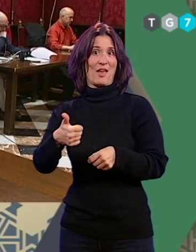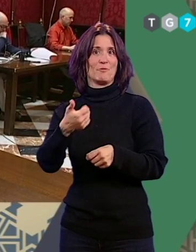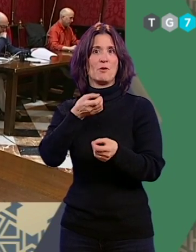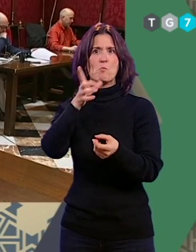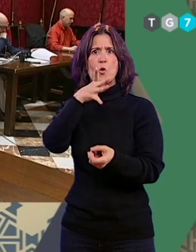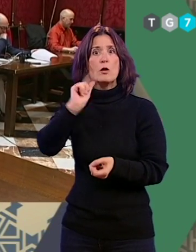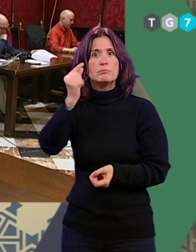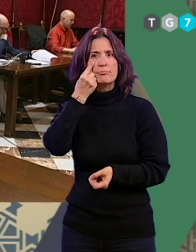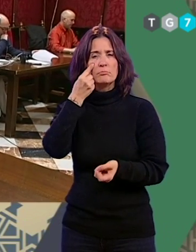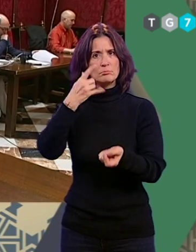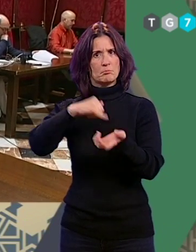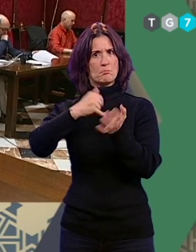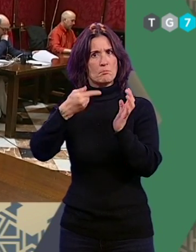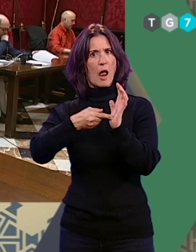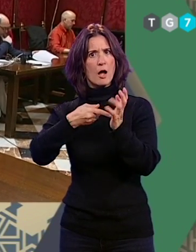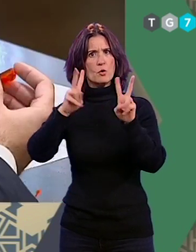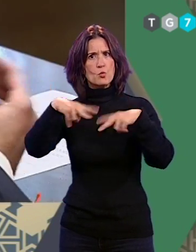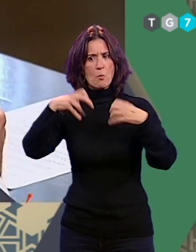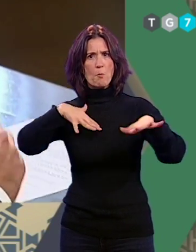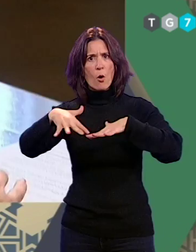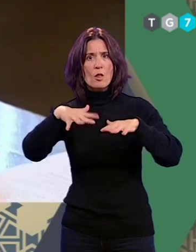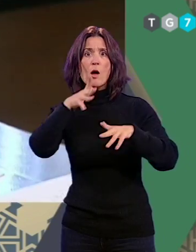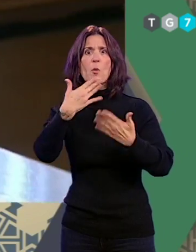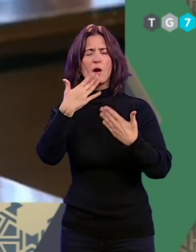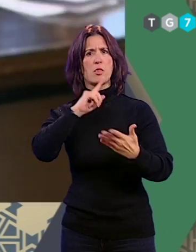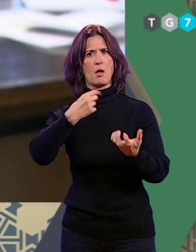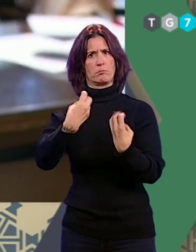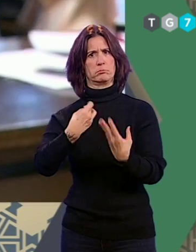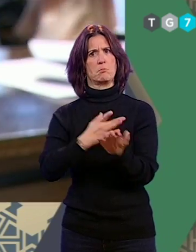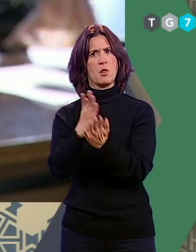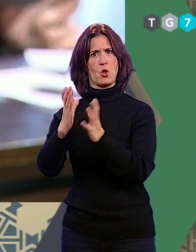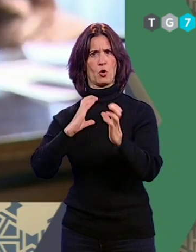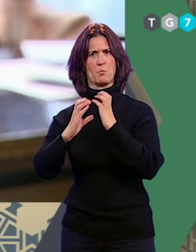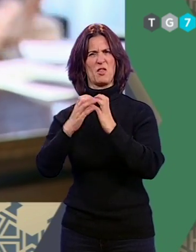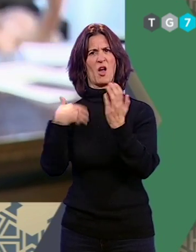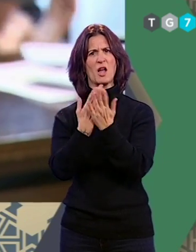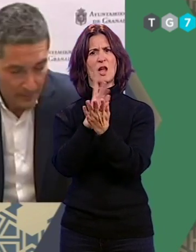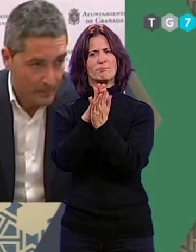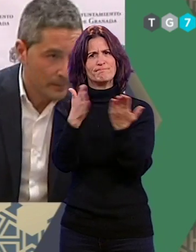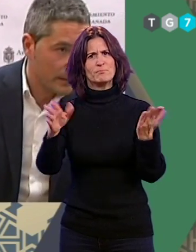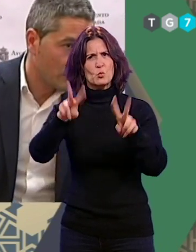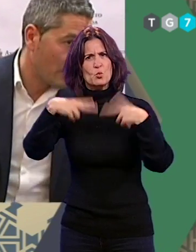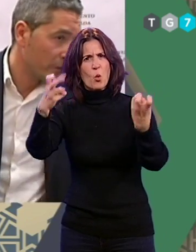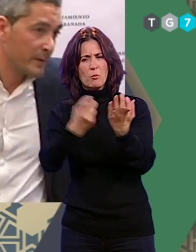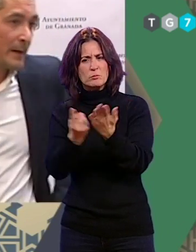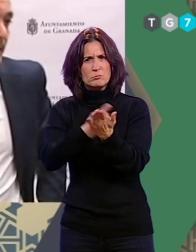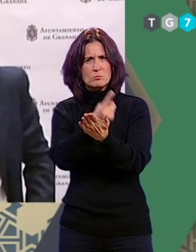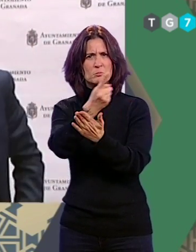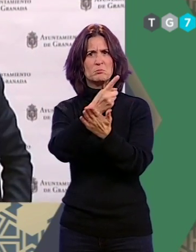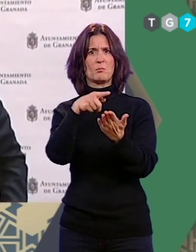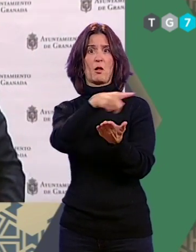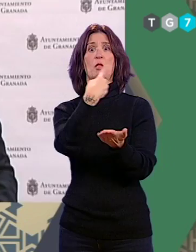detalles del nuevo Plan de Movilidad de la Ciudad, con un nuevo mapa para el transporte público, elaborado dice desde la